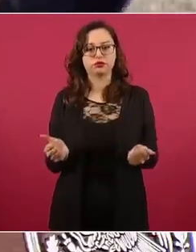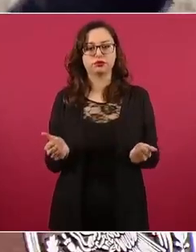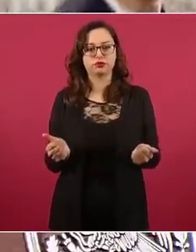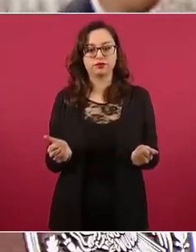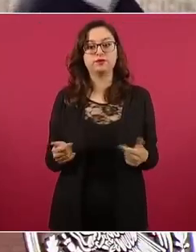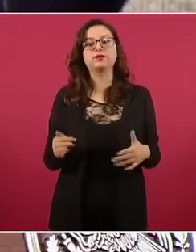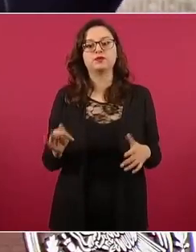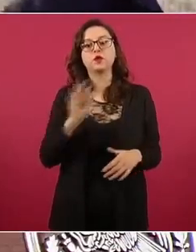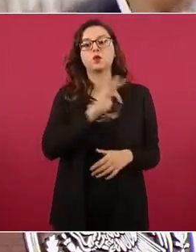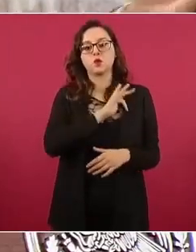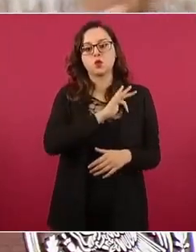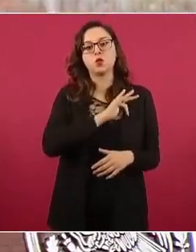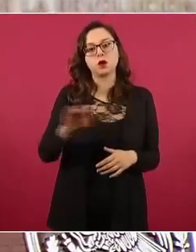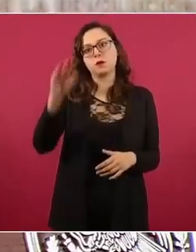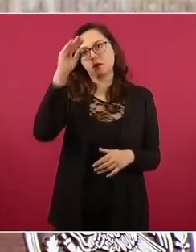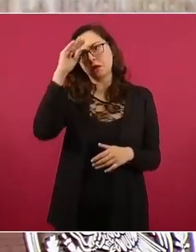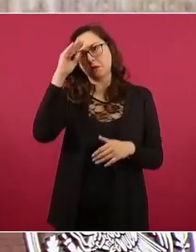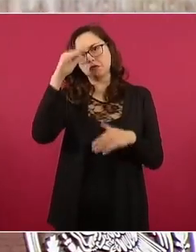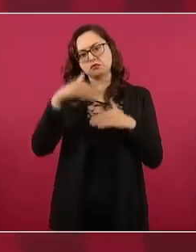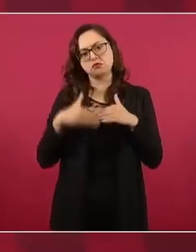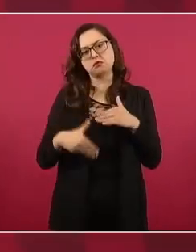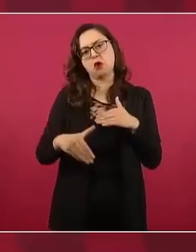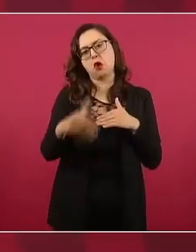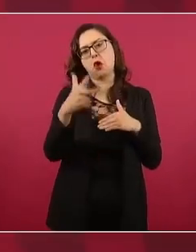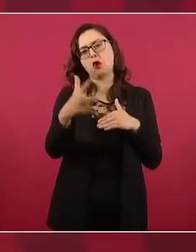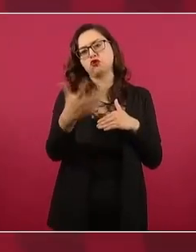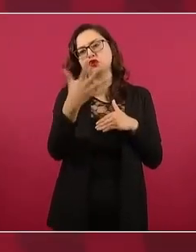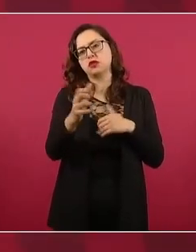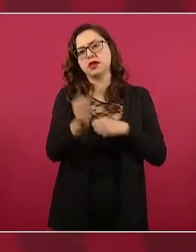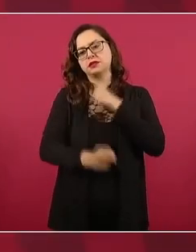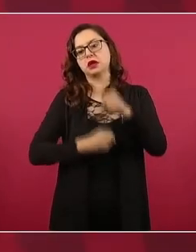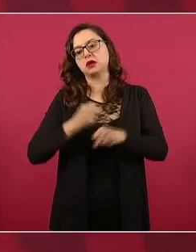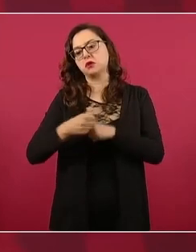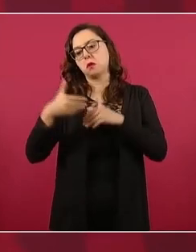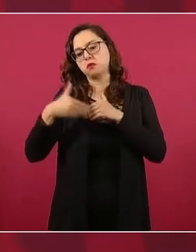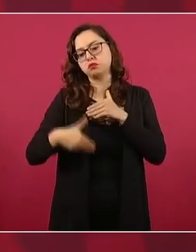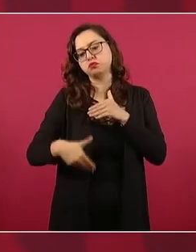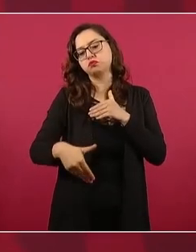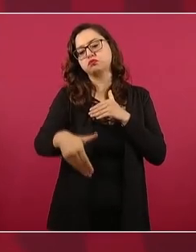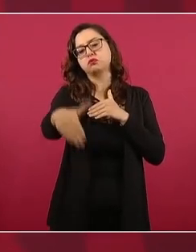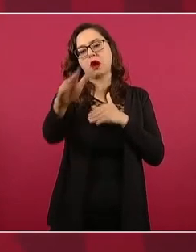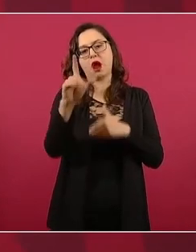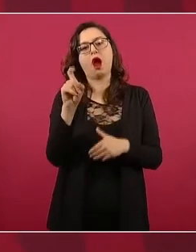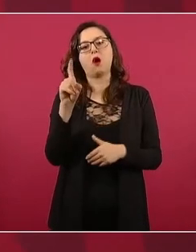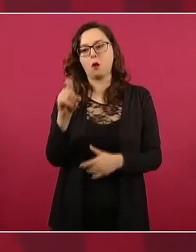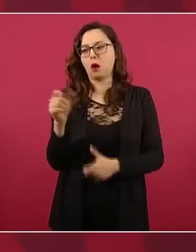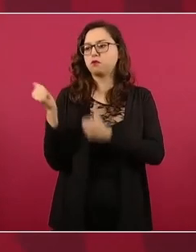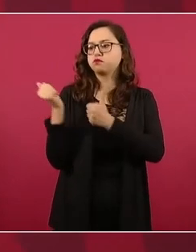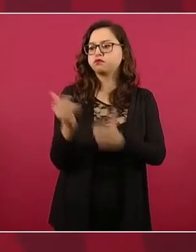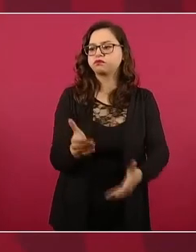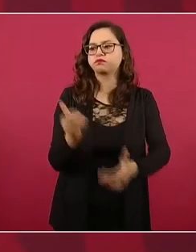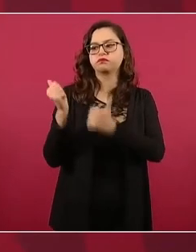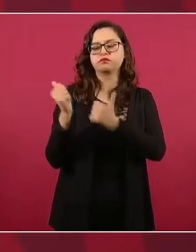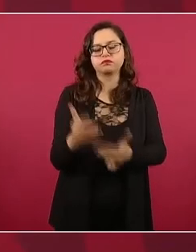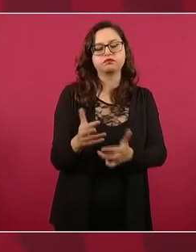puede pensar en el mediano, el largo plazo. De todas formas, se está